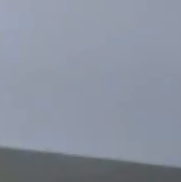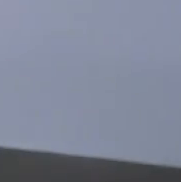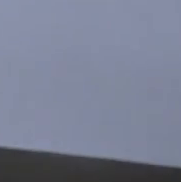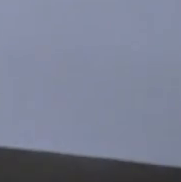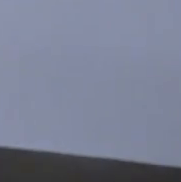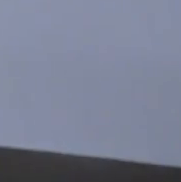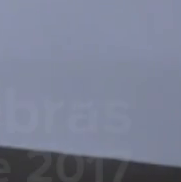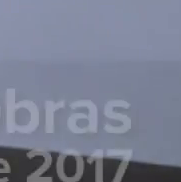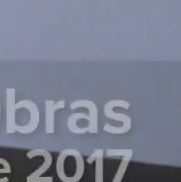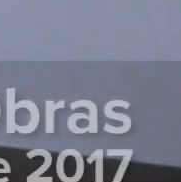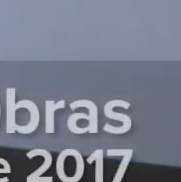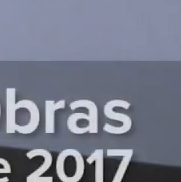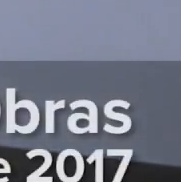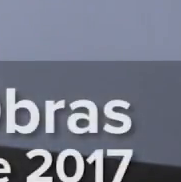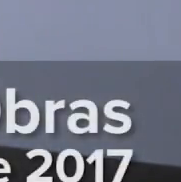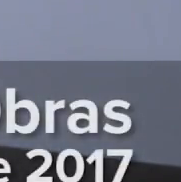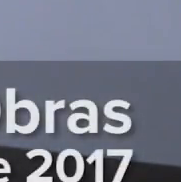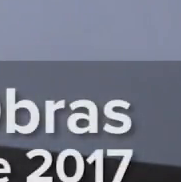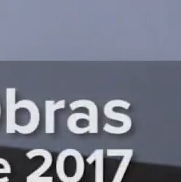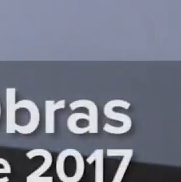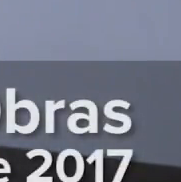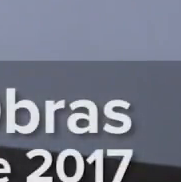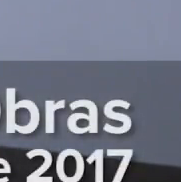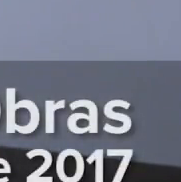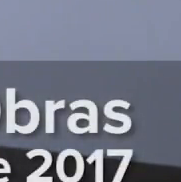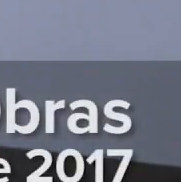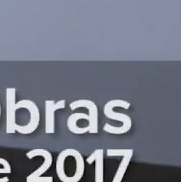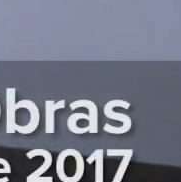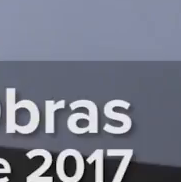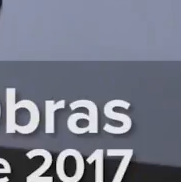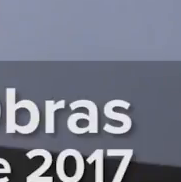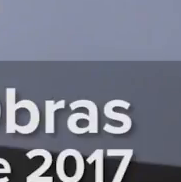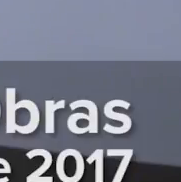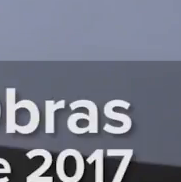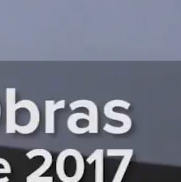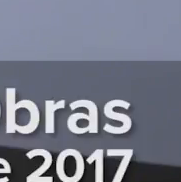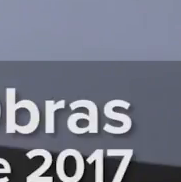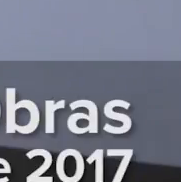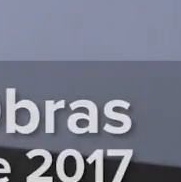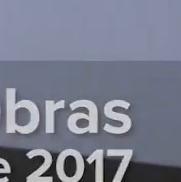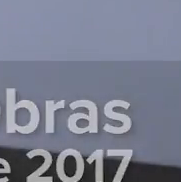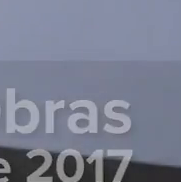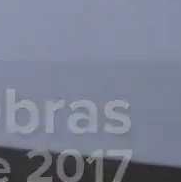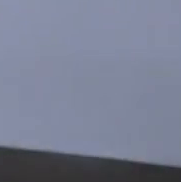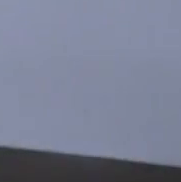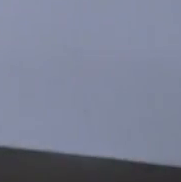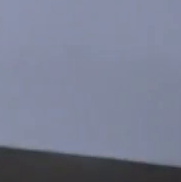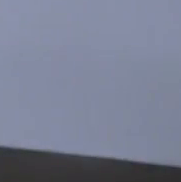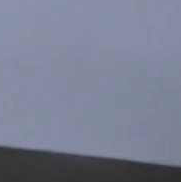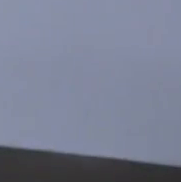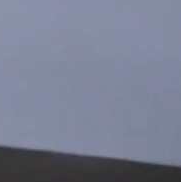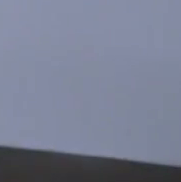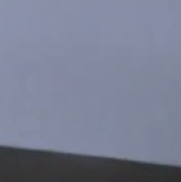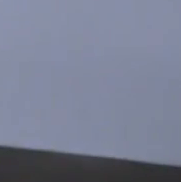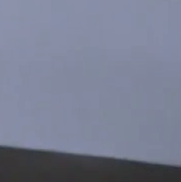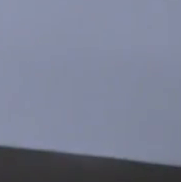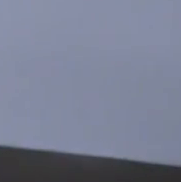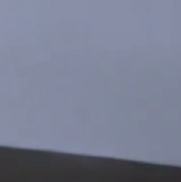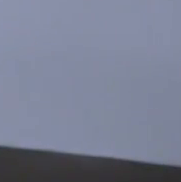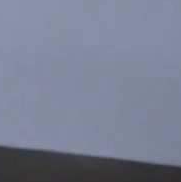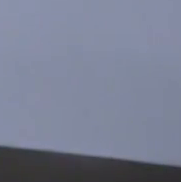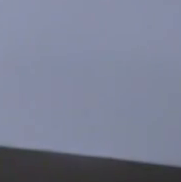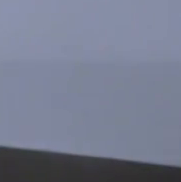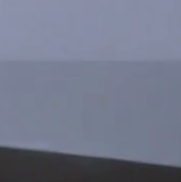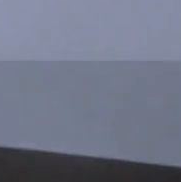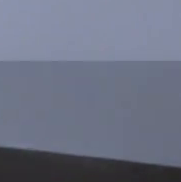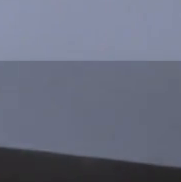El gobierno de la República entrega al país una plataforma tecnológica de muy fácil uso, de transparencia y